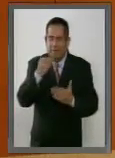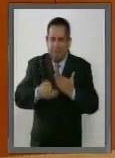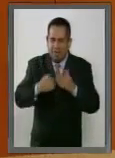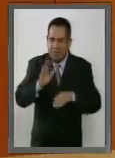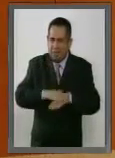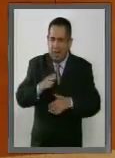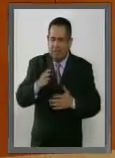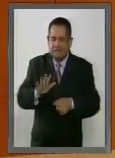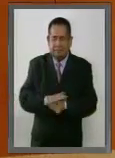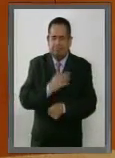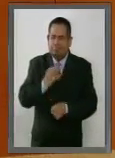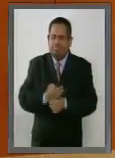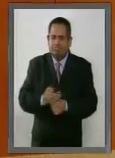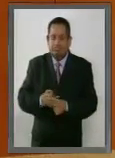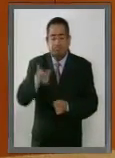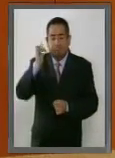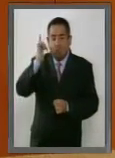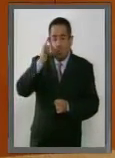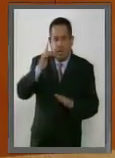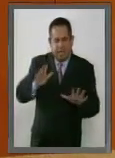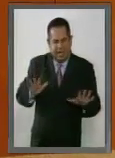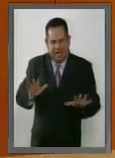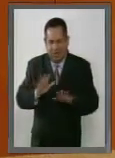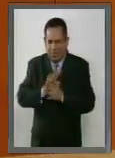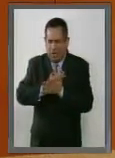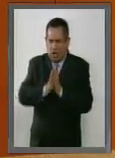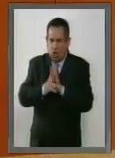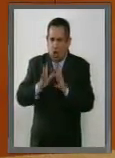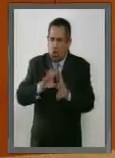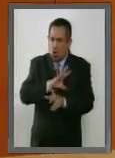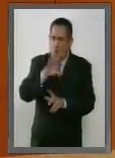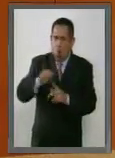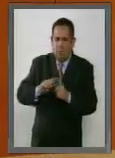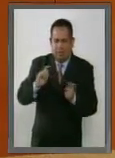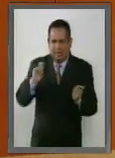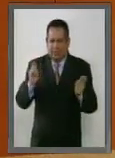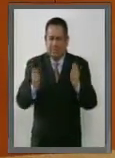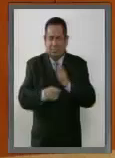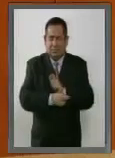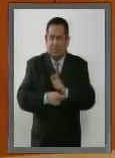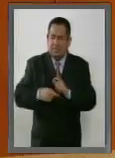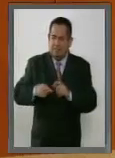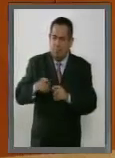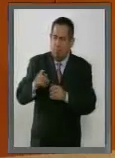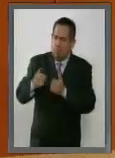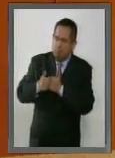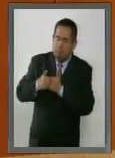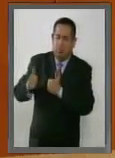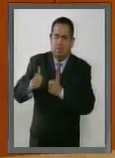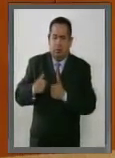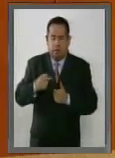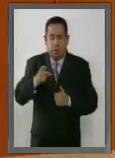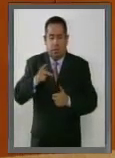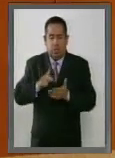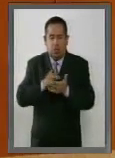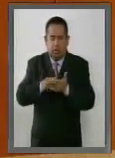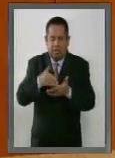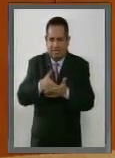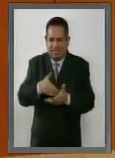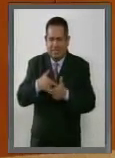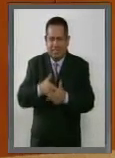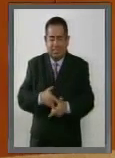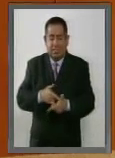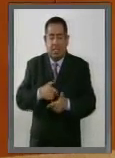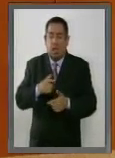Lo deseable era transformar de fondo las facultades, pero sobre todo y seguiré insistiendo